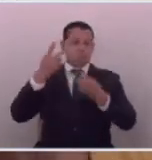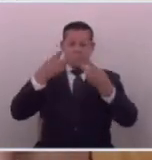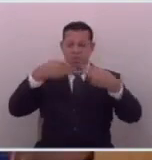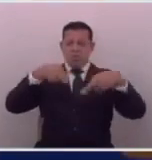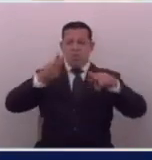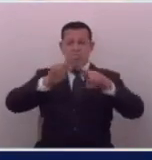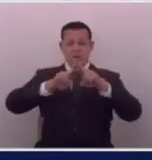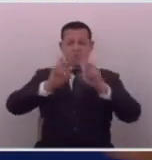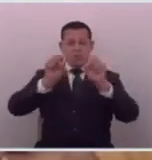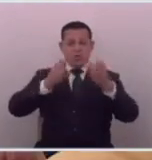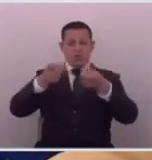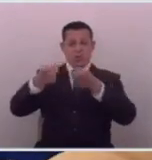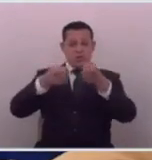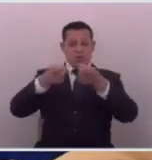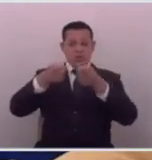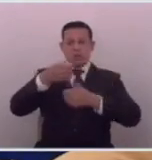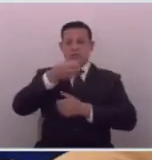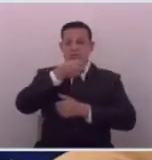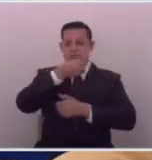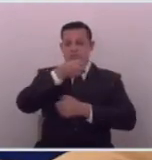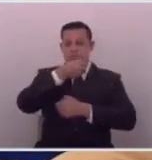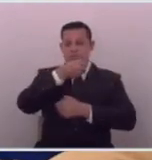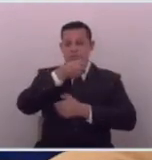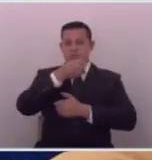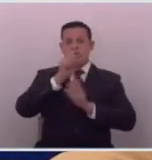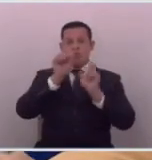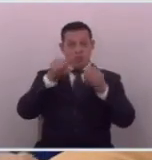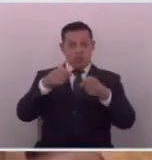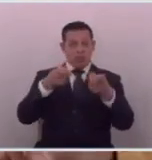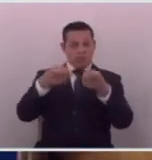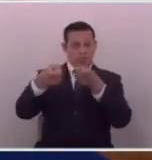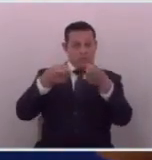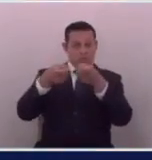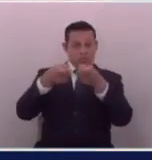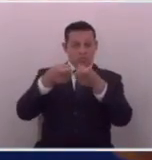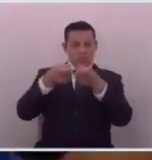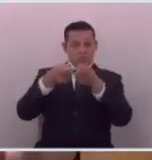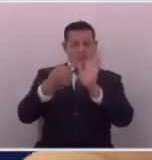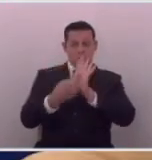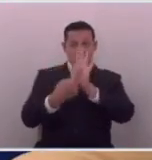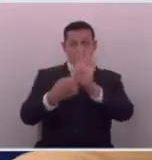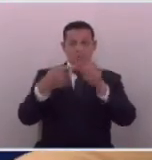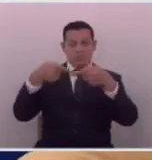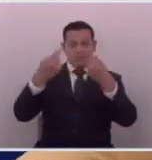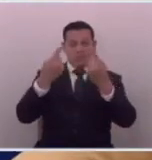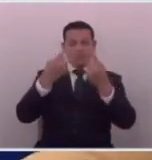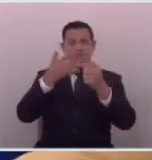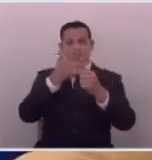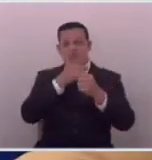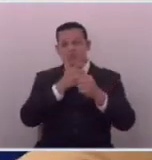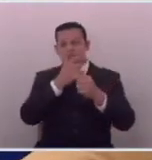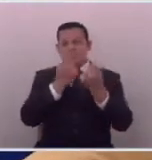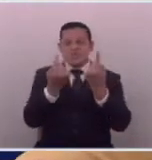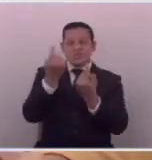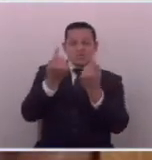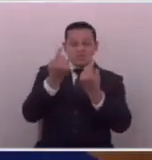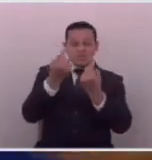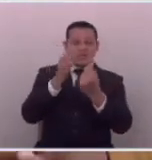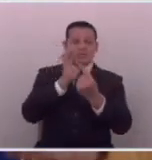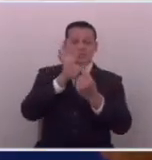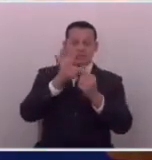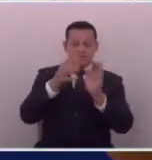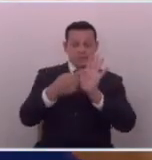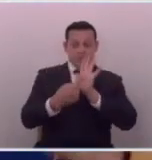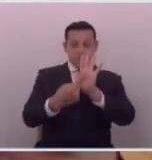para poder manejar la información para poder manejar la versión de la verdad que más les convenía y es que están